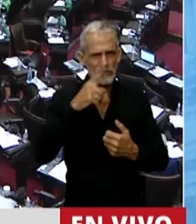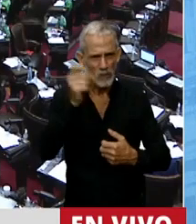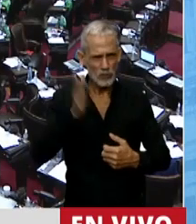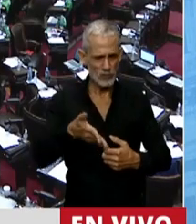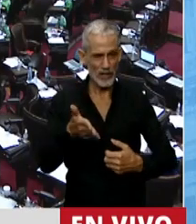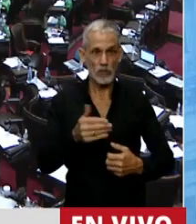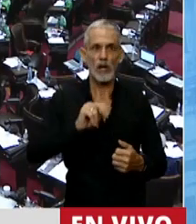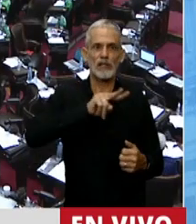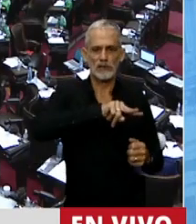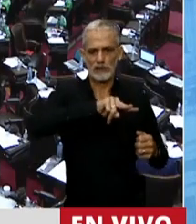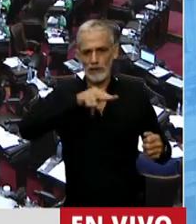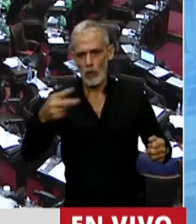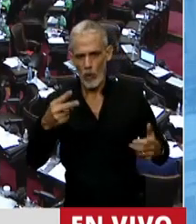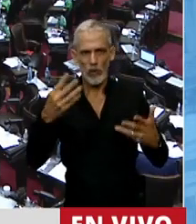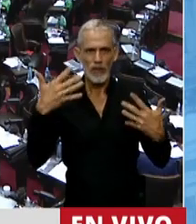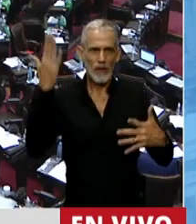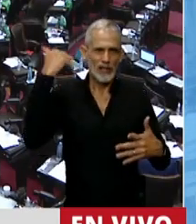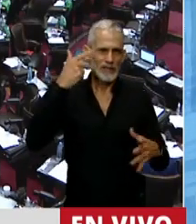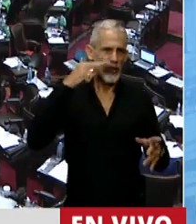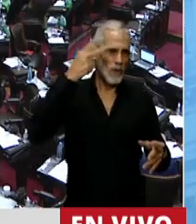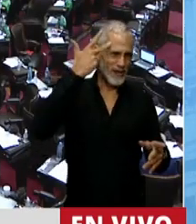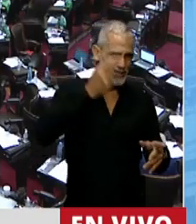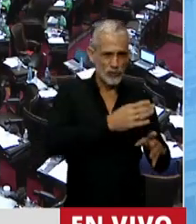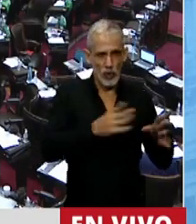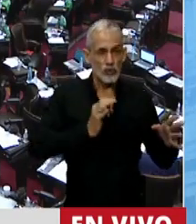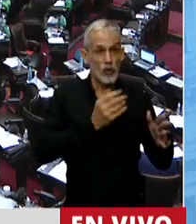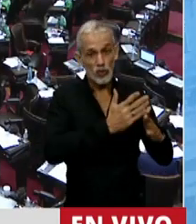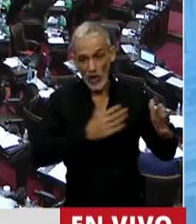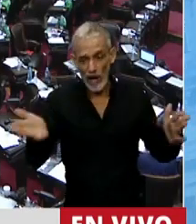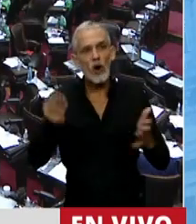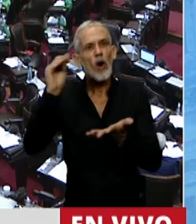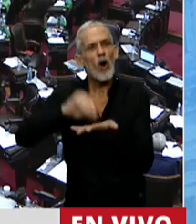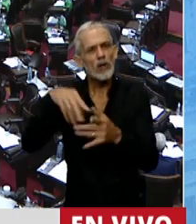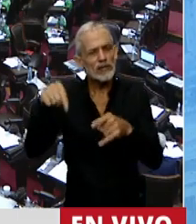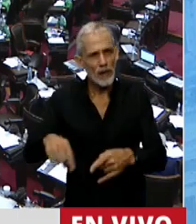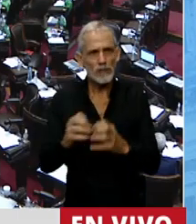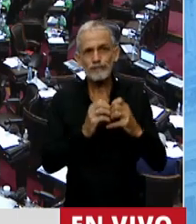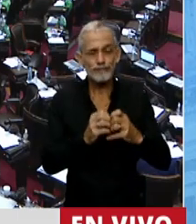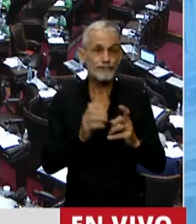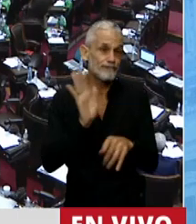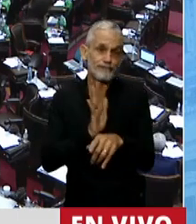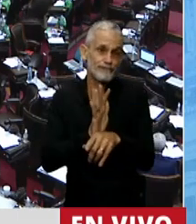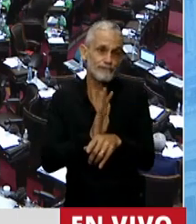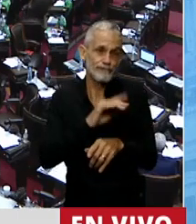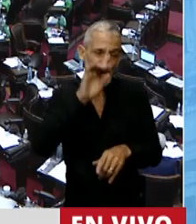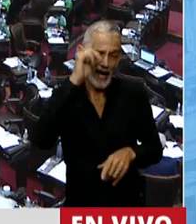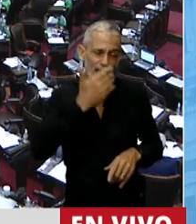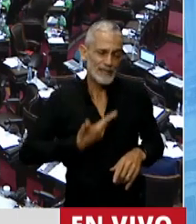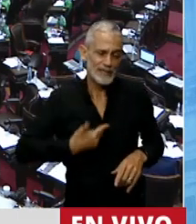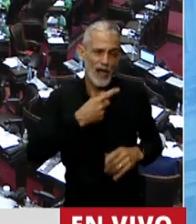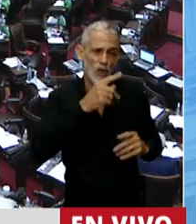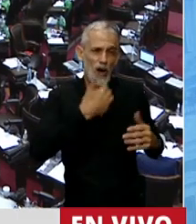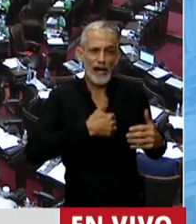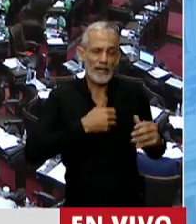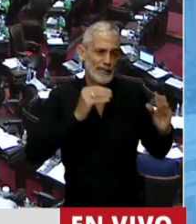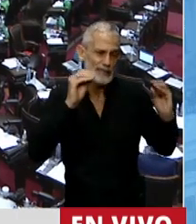segunda vez este proyecto en dos años es el fracaso del Estado argentino para